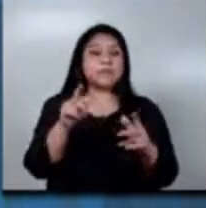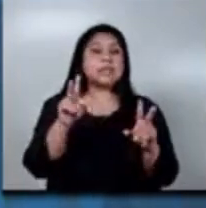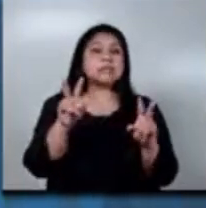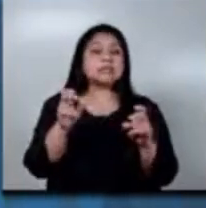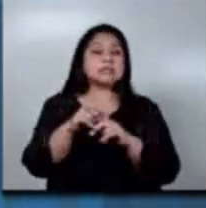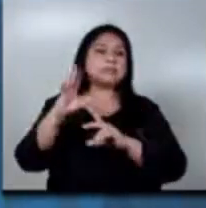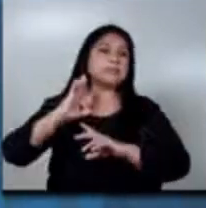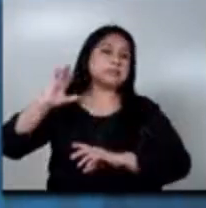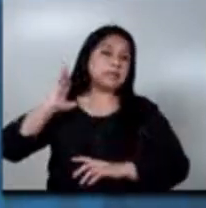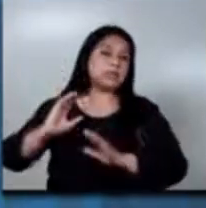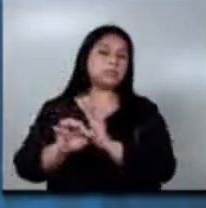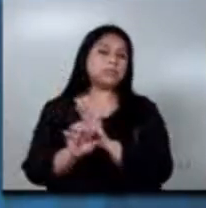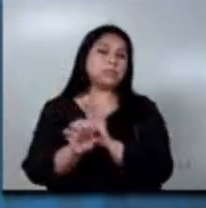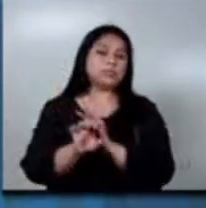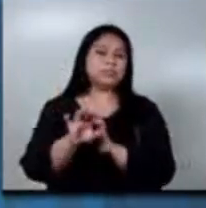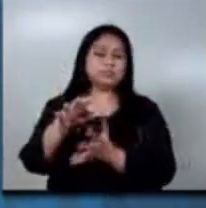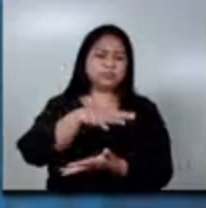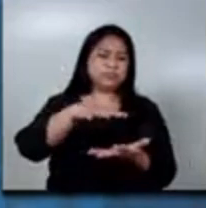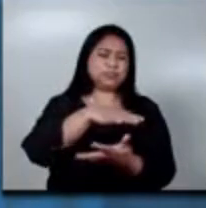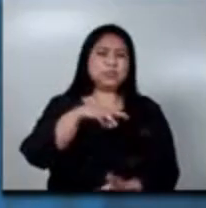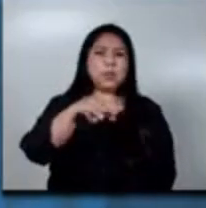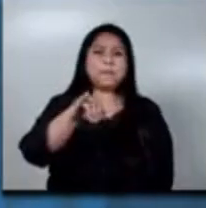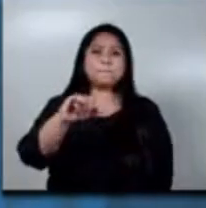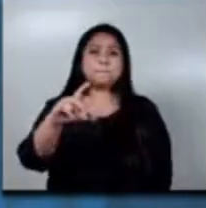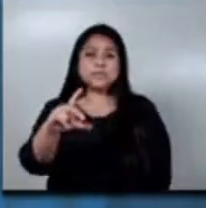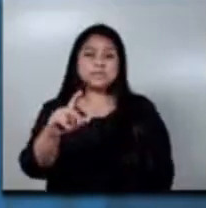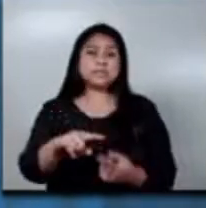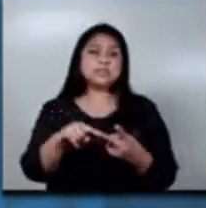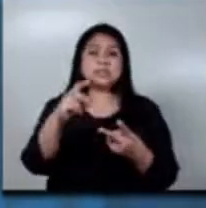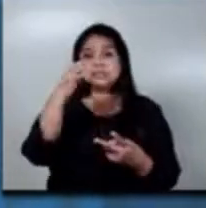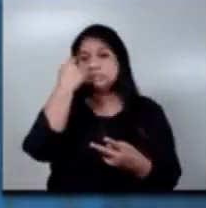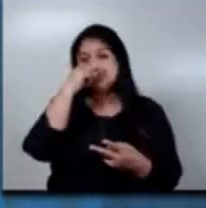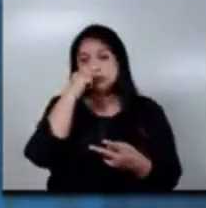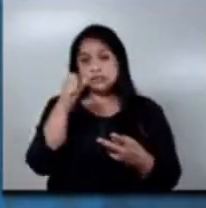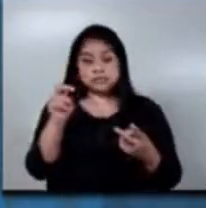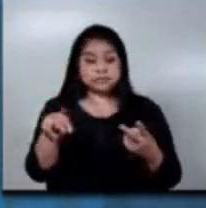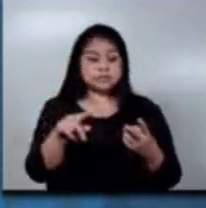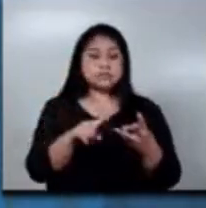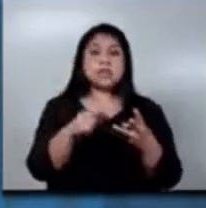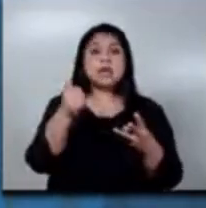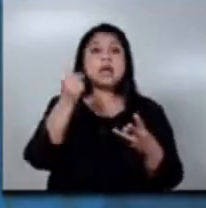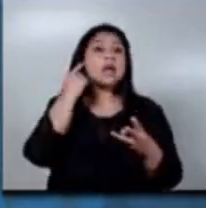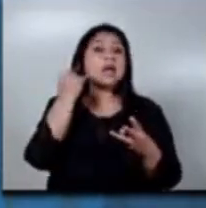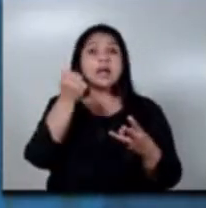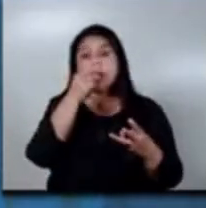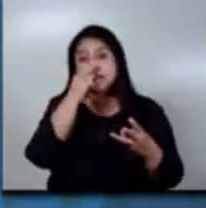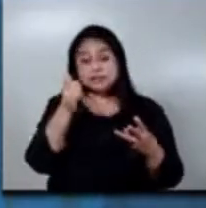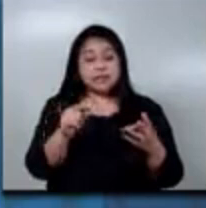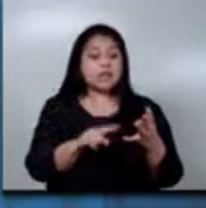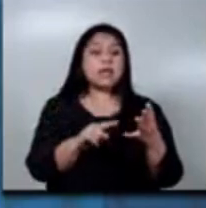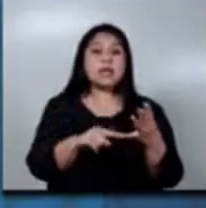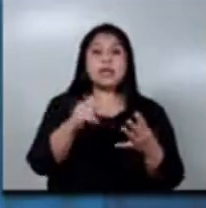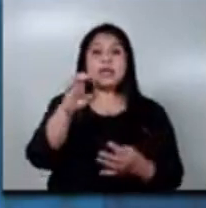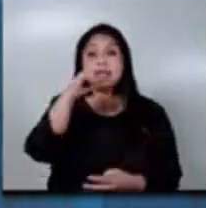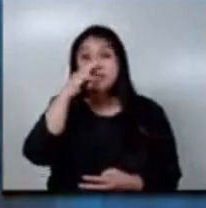pasado, como lo fue el huracán Mich, la tormenta Están, la tormenta Ágata, las tormentas Eta e Iota